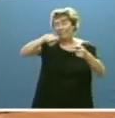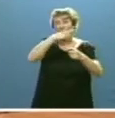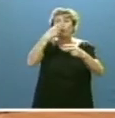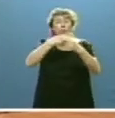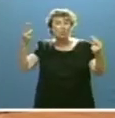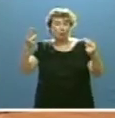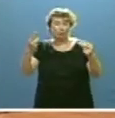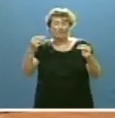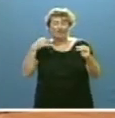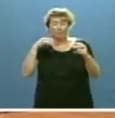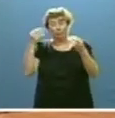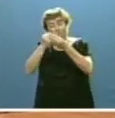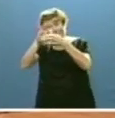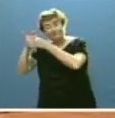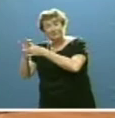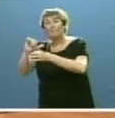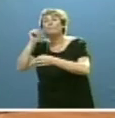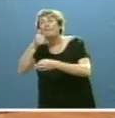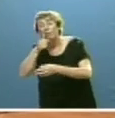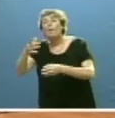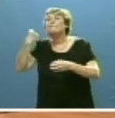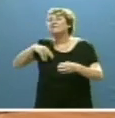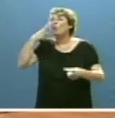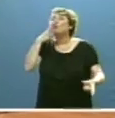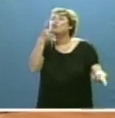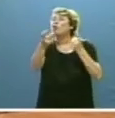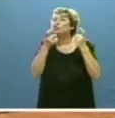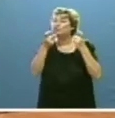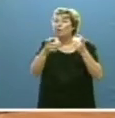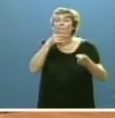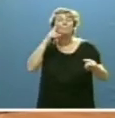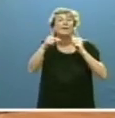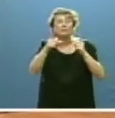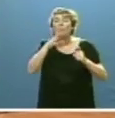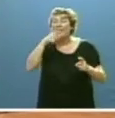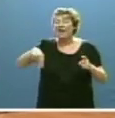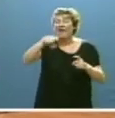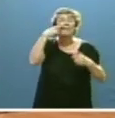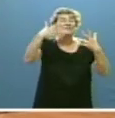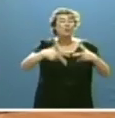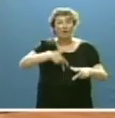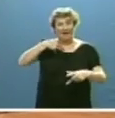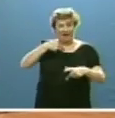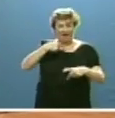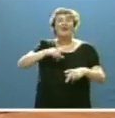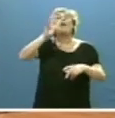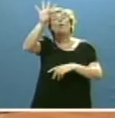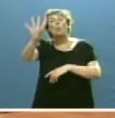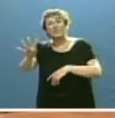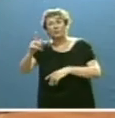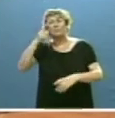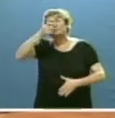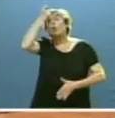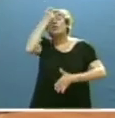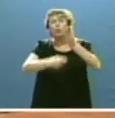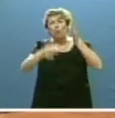derecho privado a los mismos controles previstos para la Administración general de la comunidad. Cuatro, endureceremos los requisitos